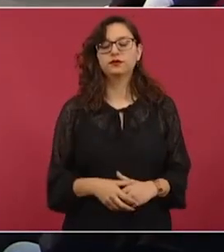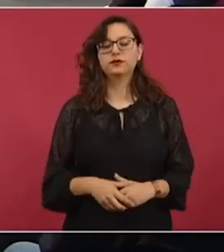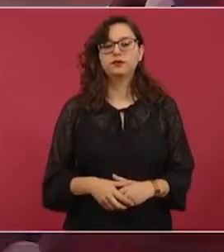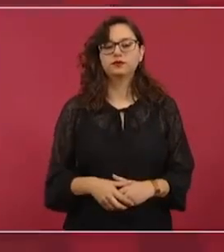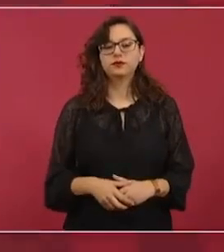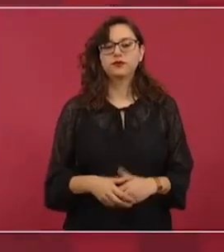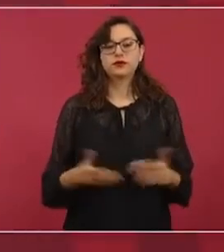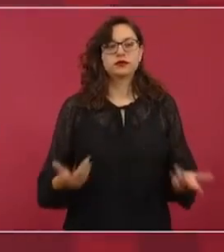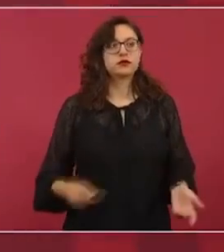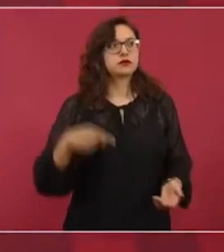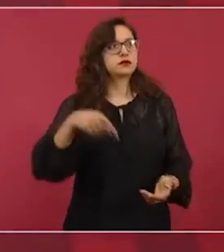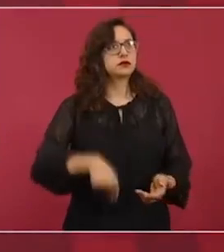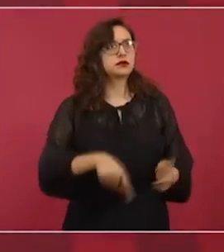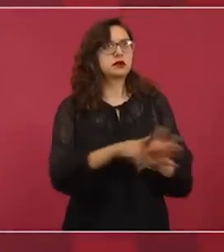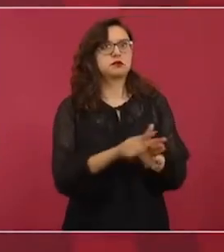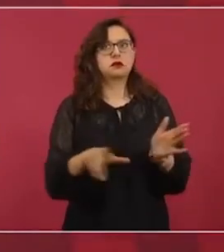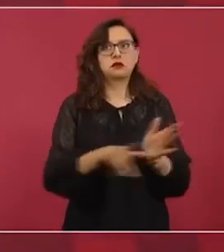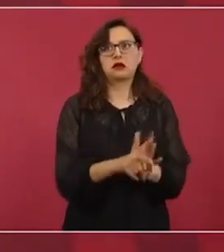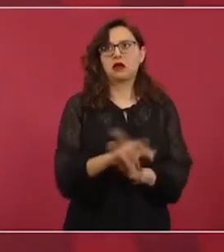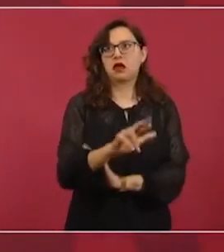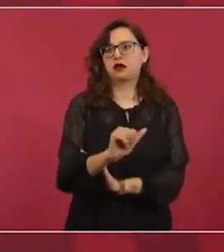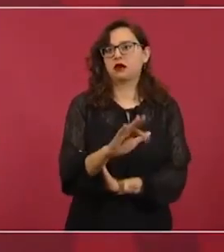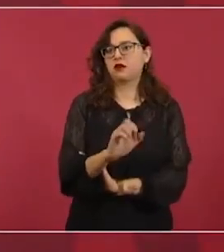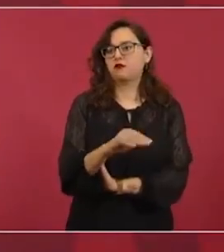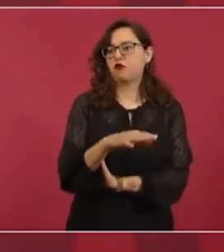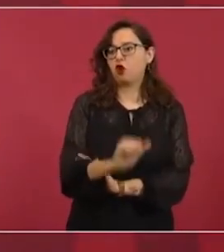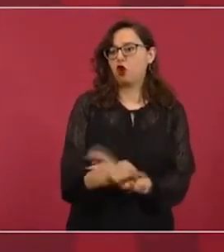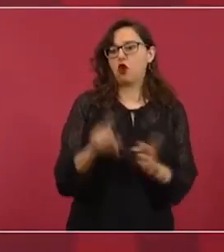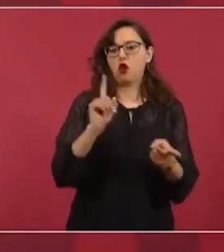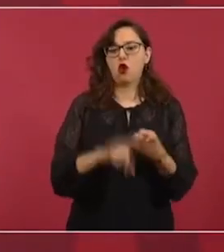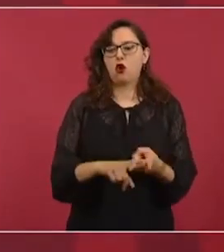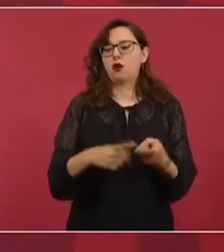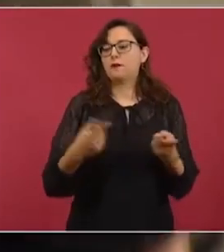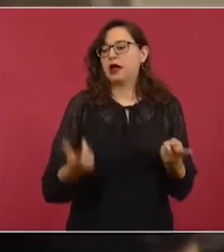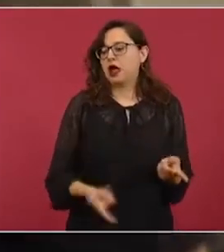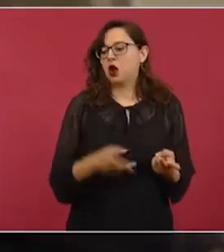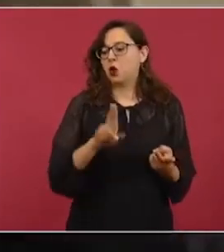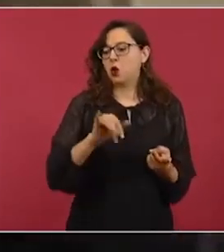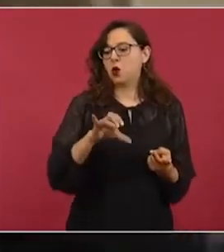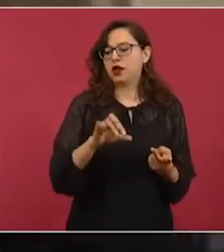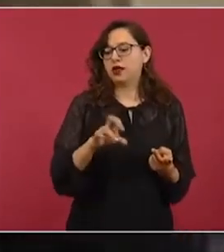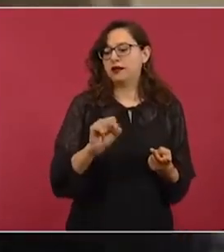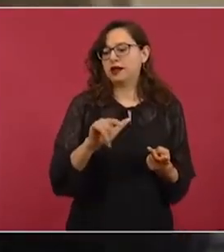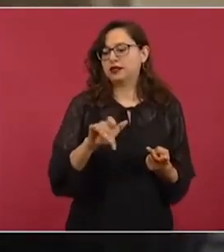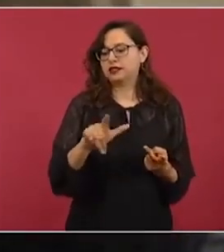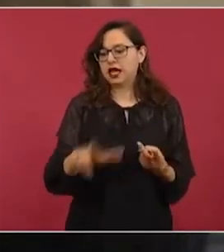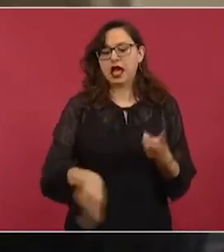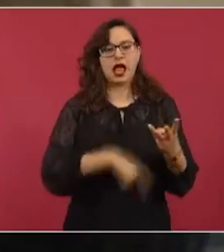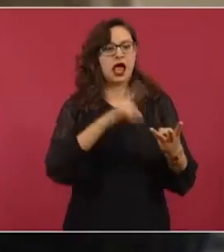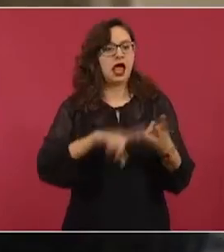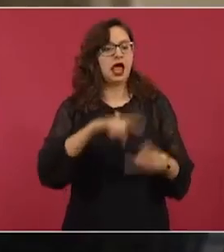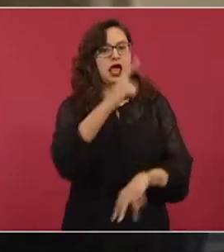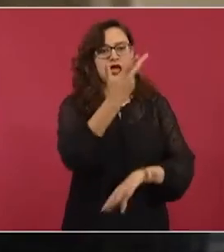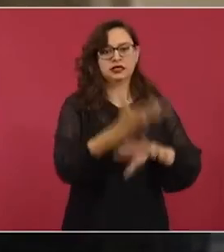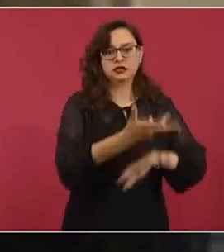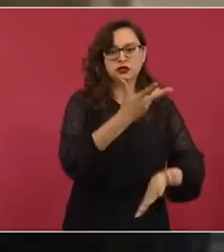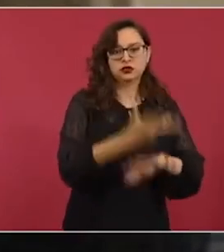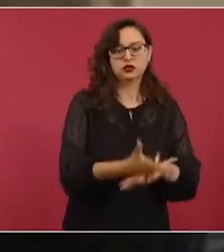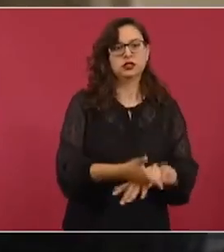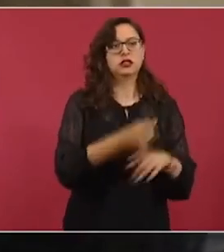Es el Washington Post, y el New York Times, y el Financial Times, y el país,